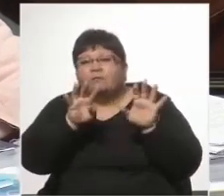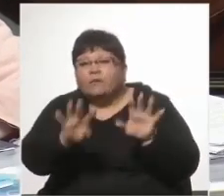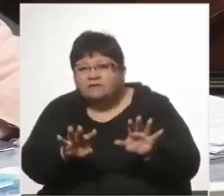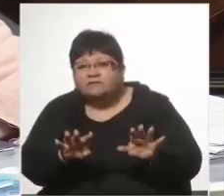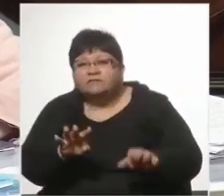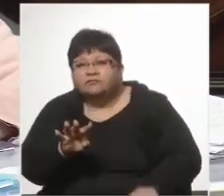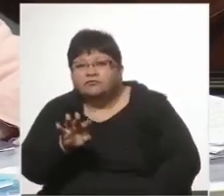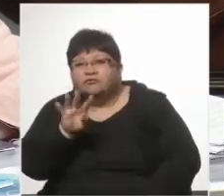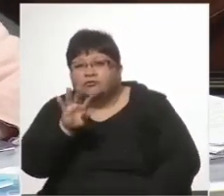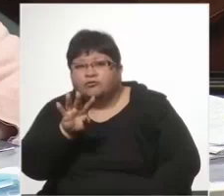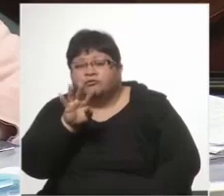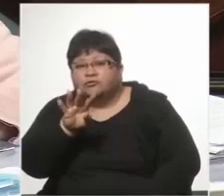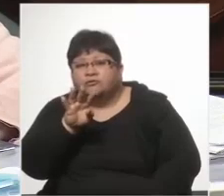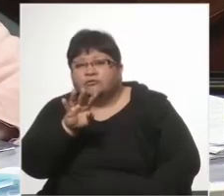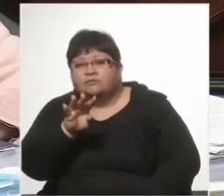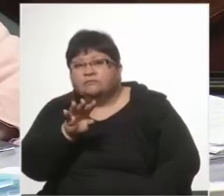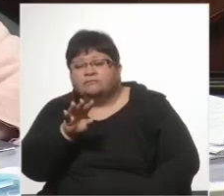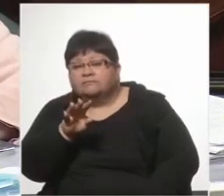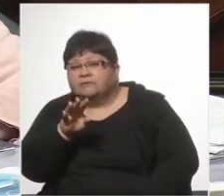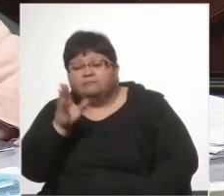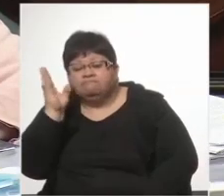pero le pegaron a Nidia en el 74.